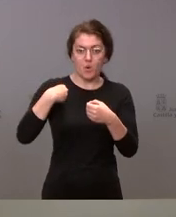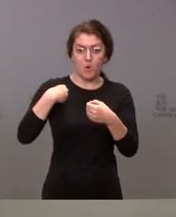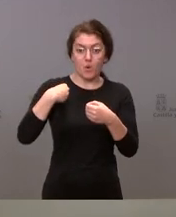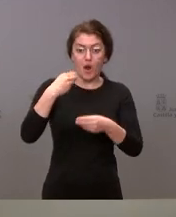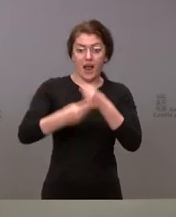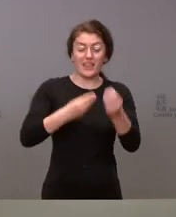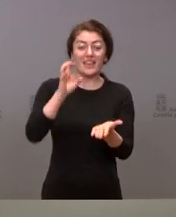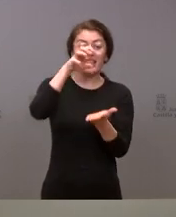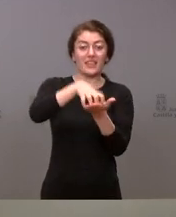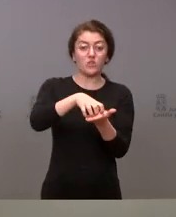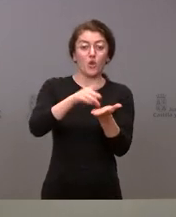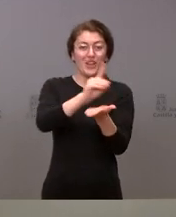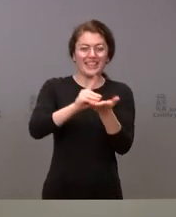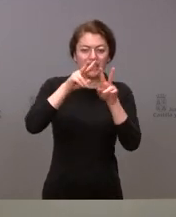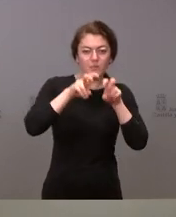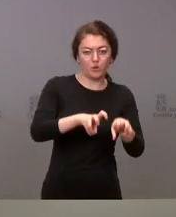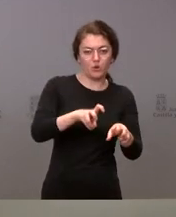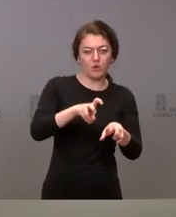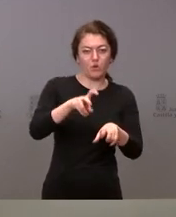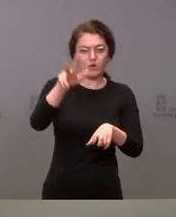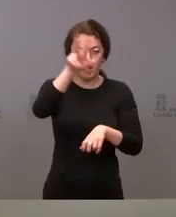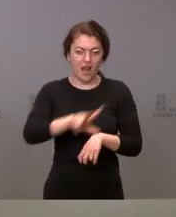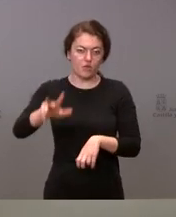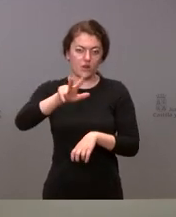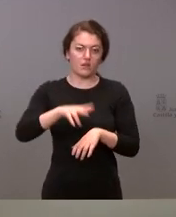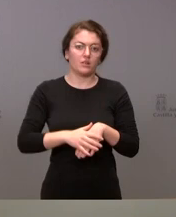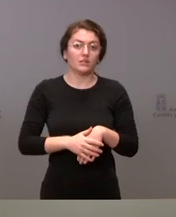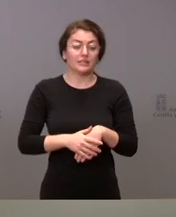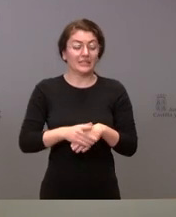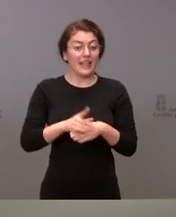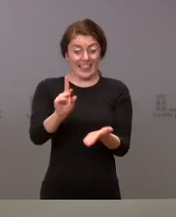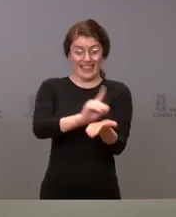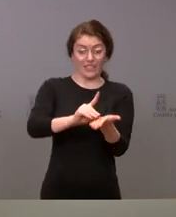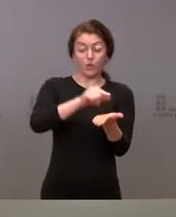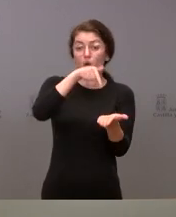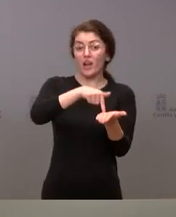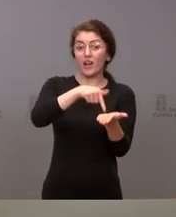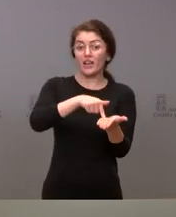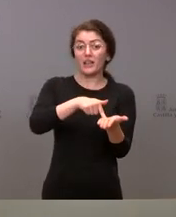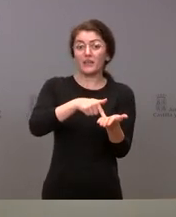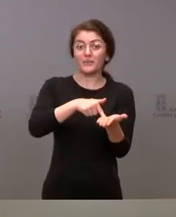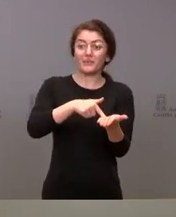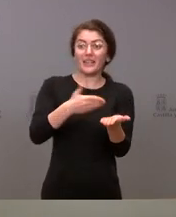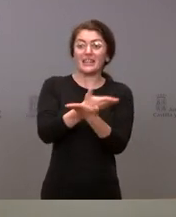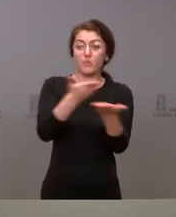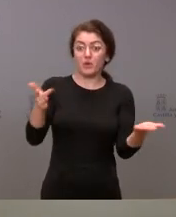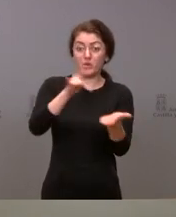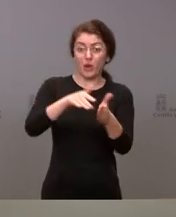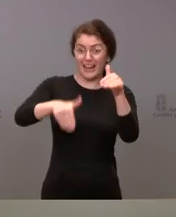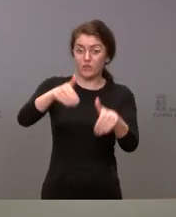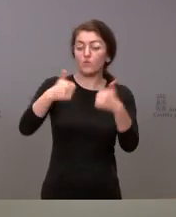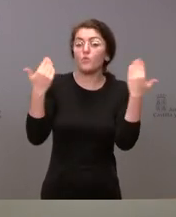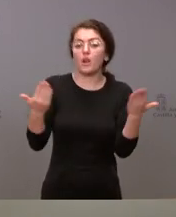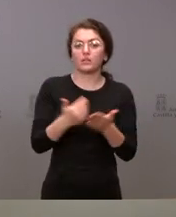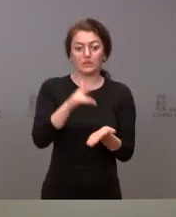Criptológico Nacional. ¿Cuáles son los datos e información que se van a tratar y que van a estar disponibles el día de las elecciones? Bien, la